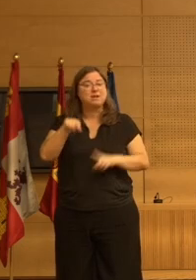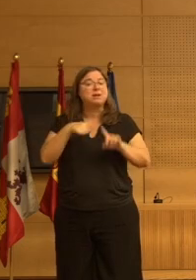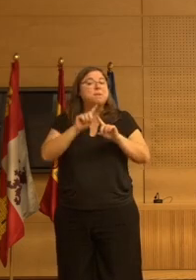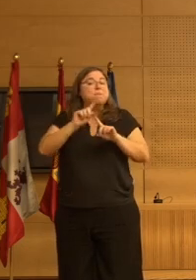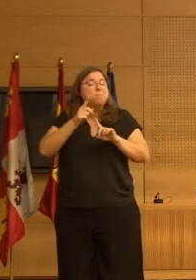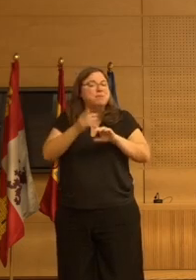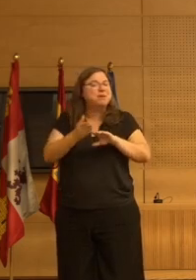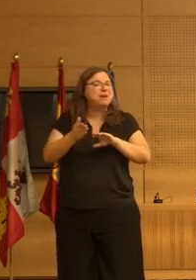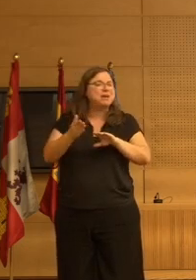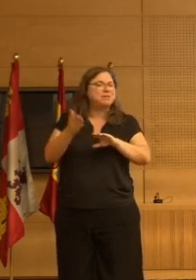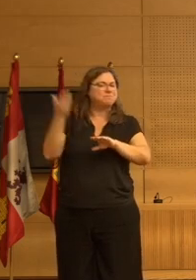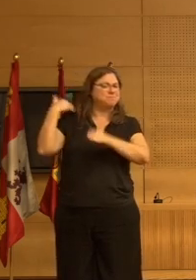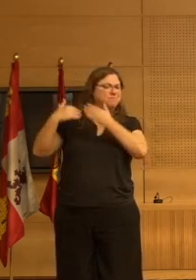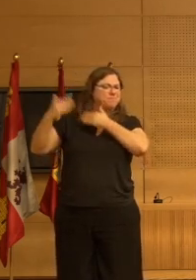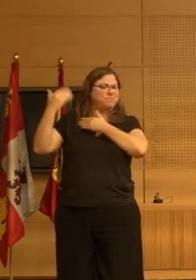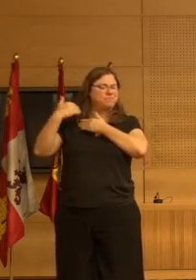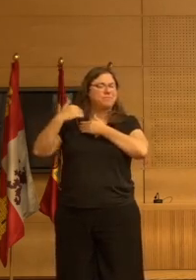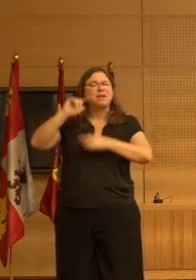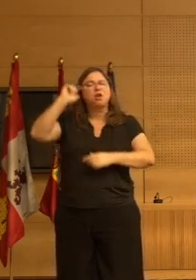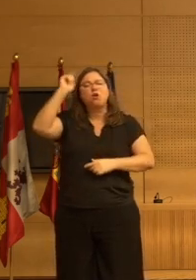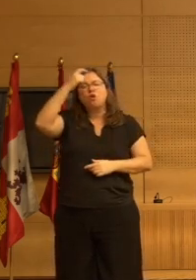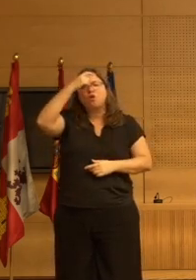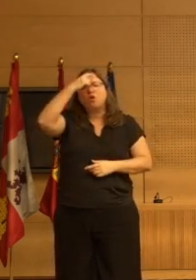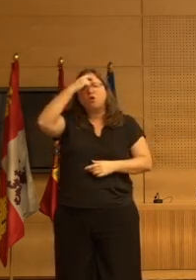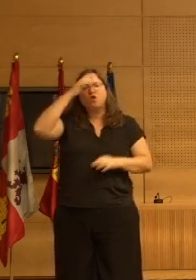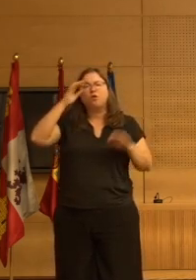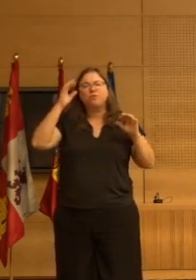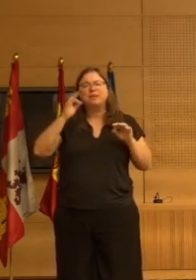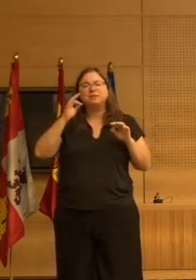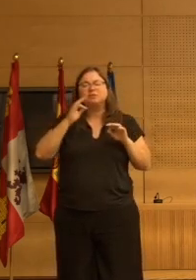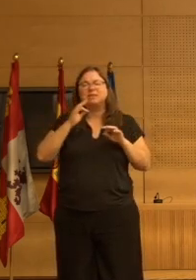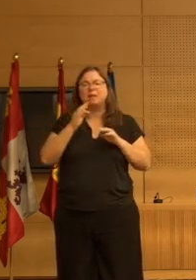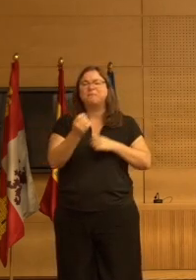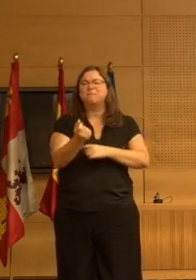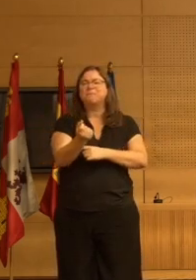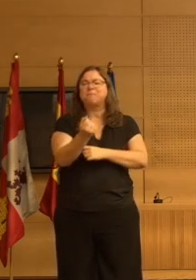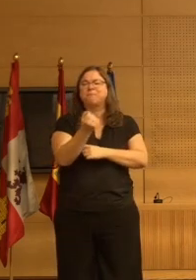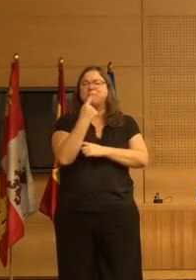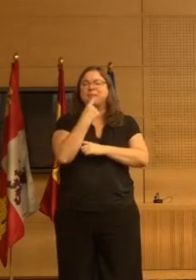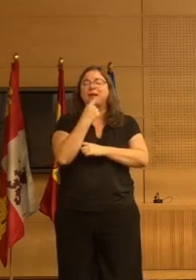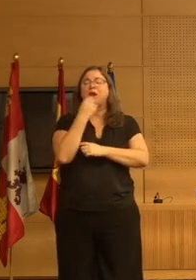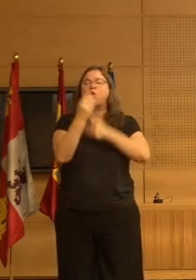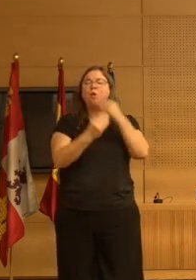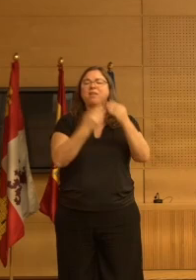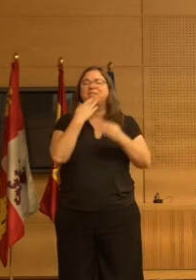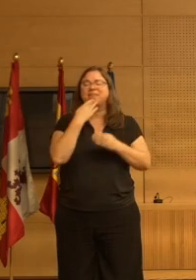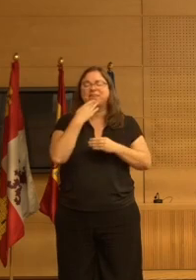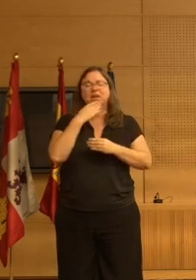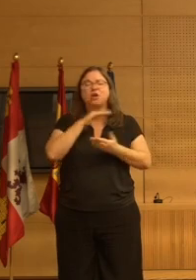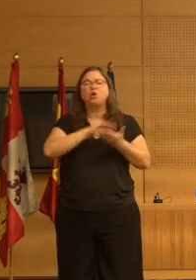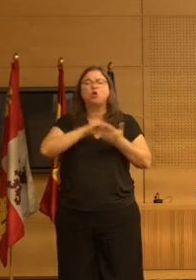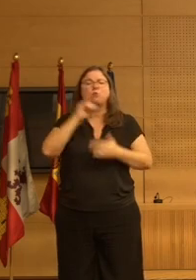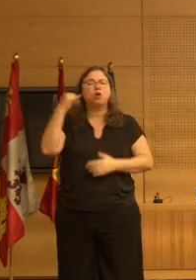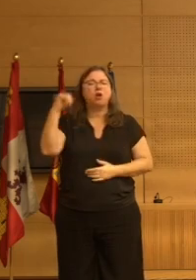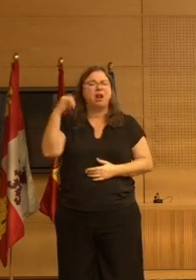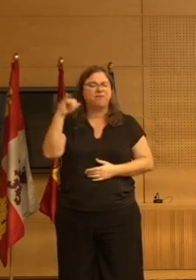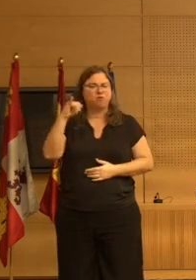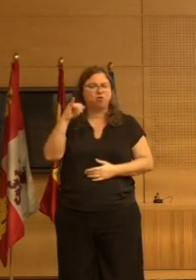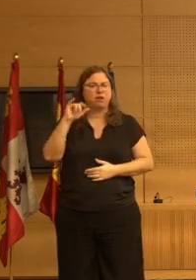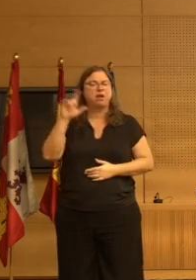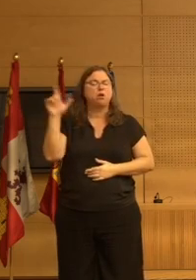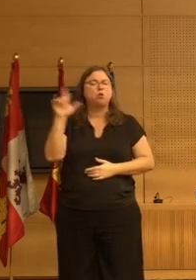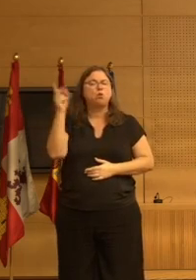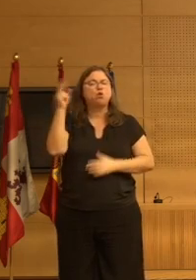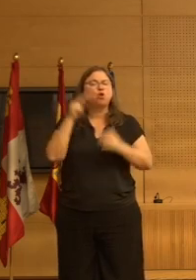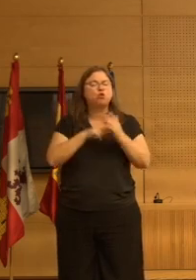primer precedente sobre ya el concepto de restricciones químicas es el gobierno de California en el julio del 2012 que